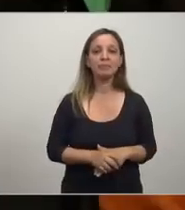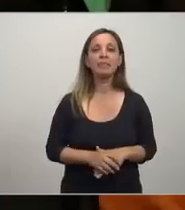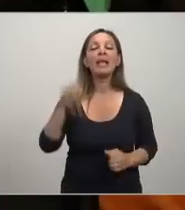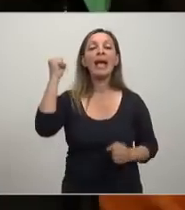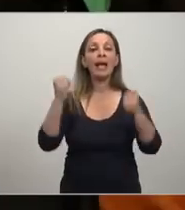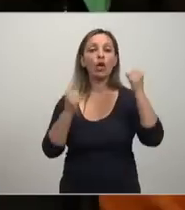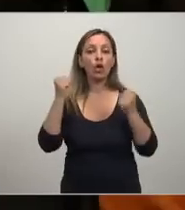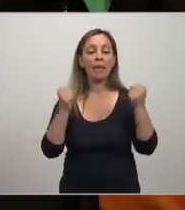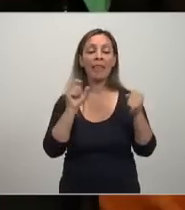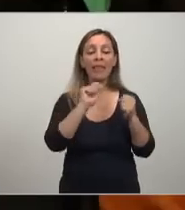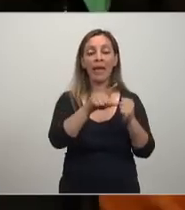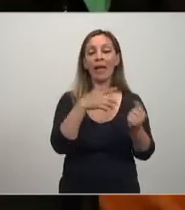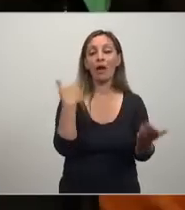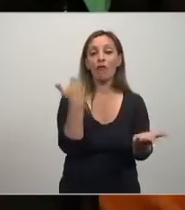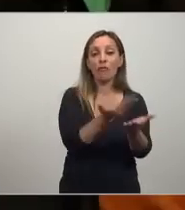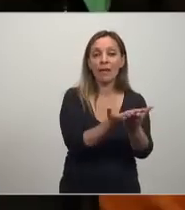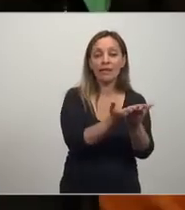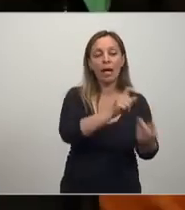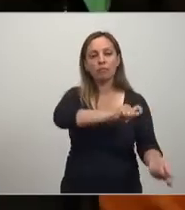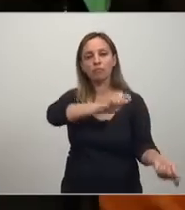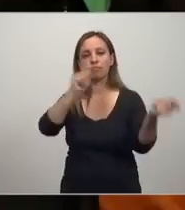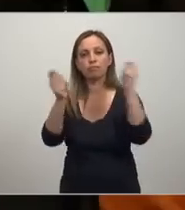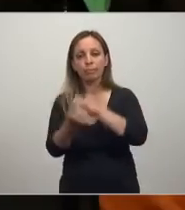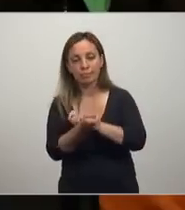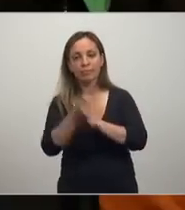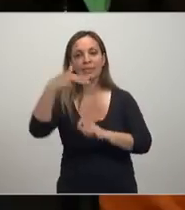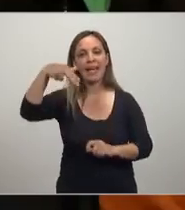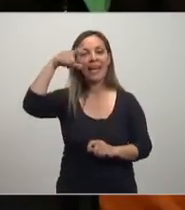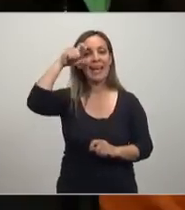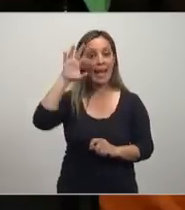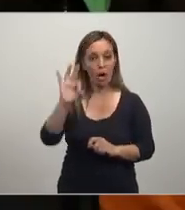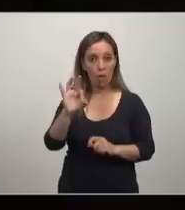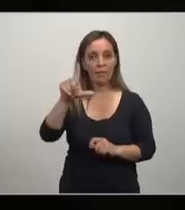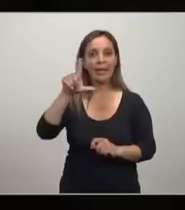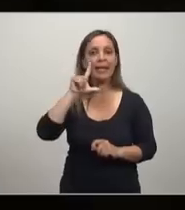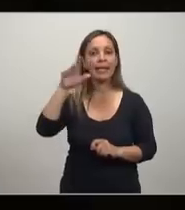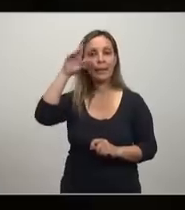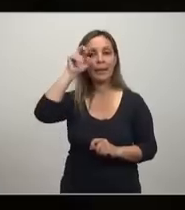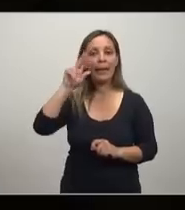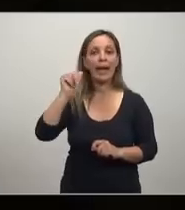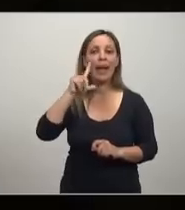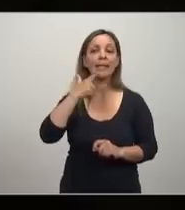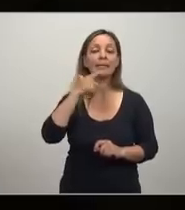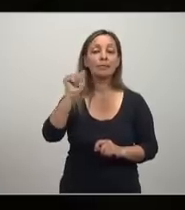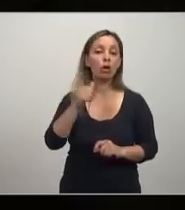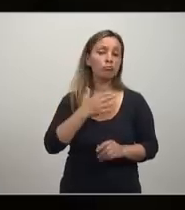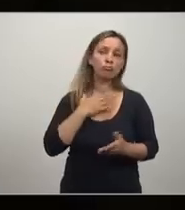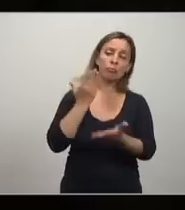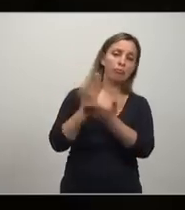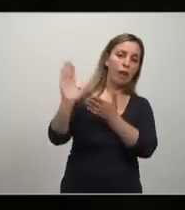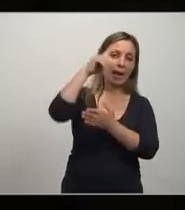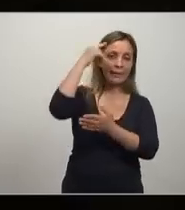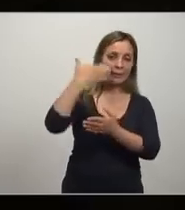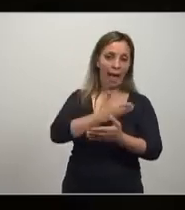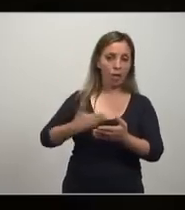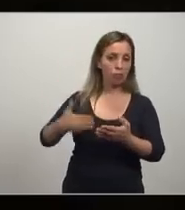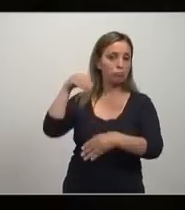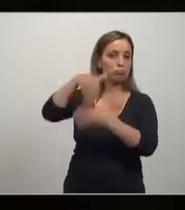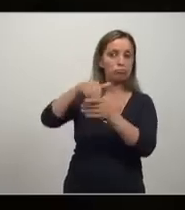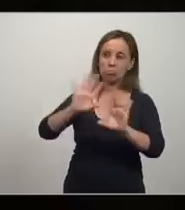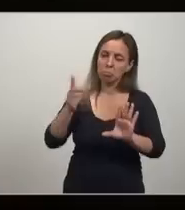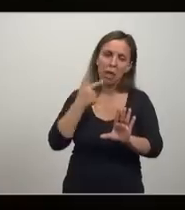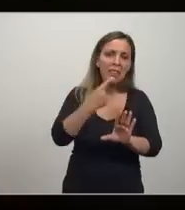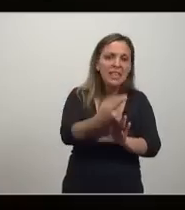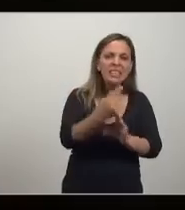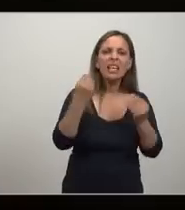la economía a la oferta fácilmente se pasó al nuevo liberalismo o neoliberalismo que rechaza la intervención del Estado en economía postulando que su rol debe ser